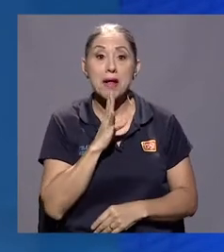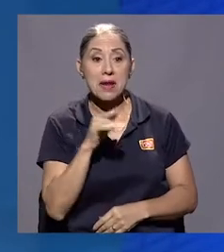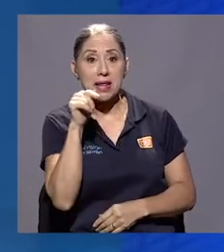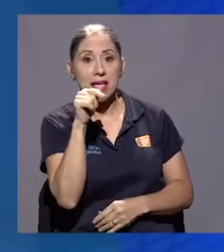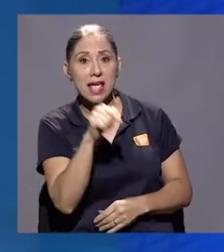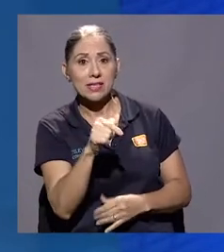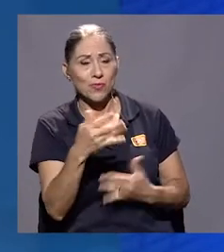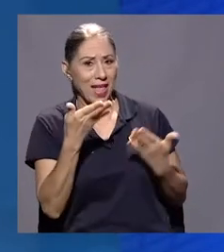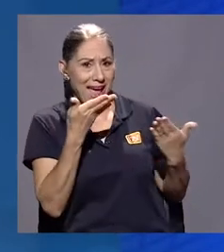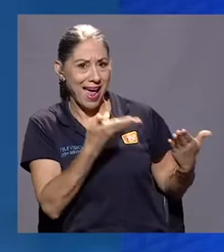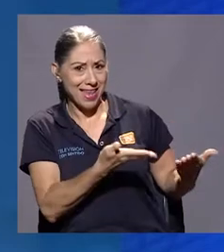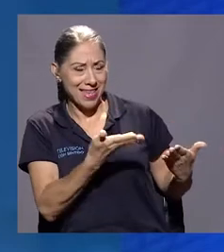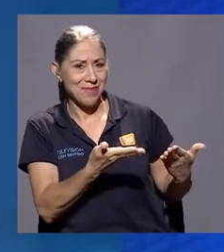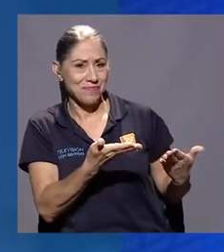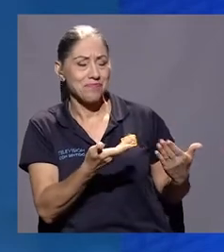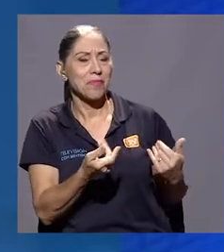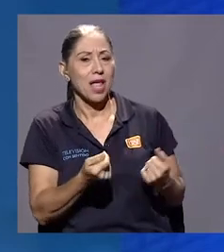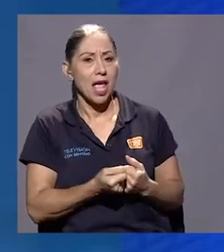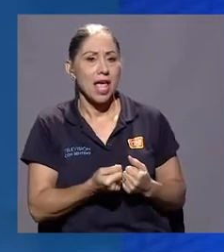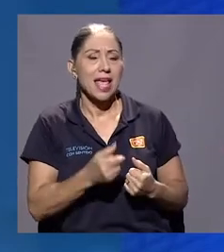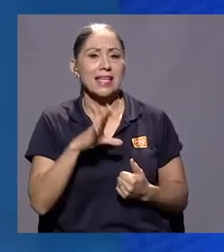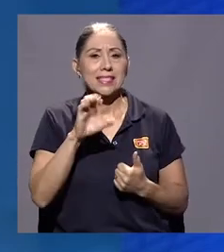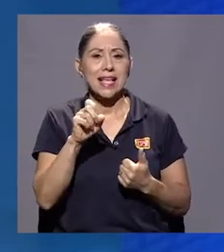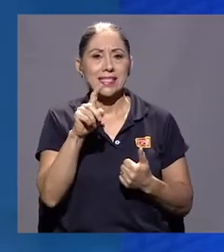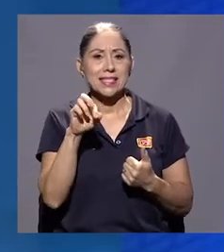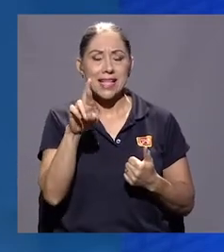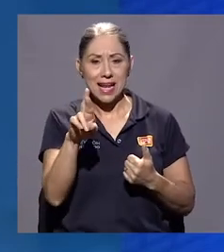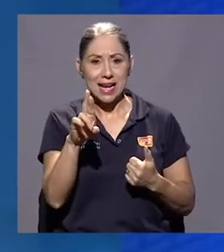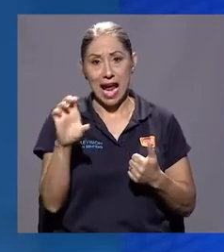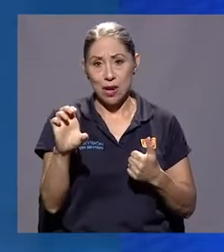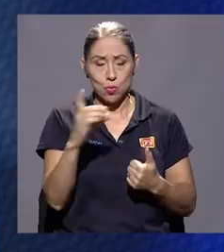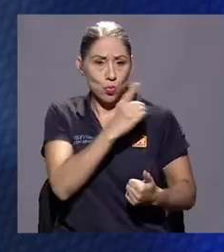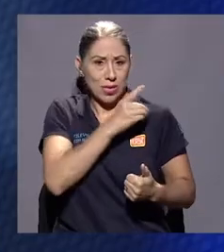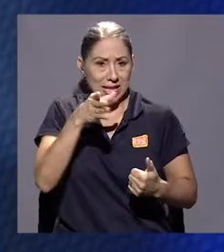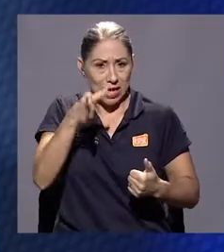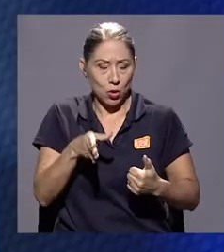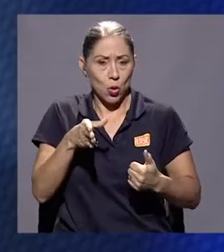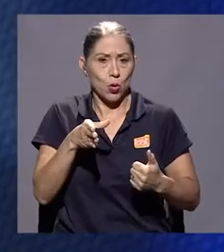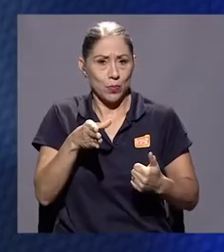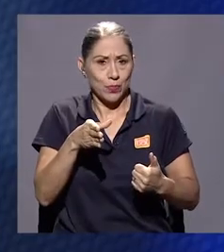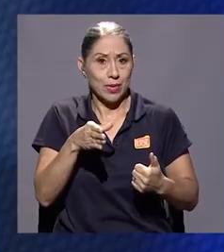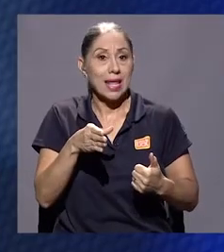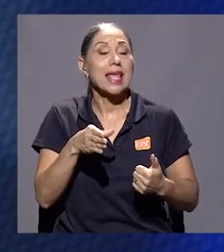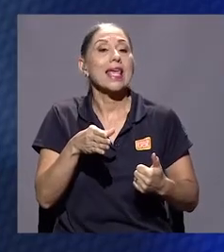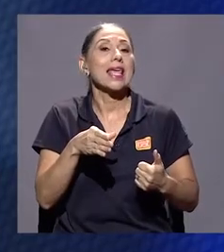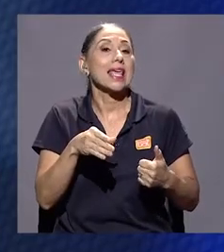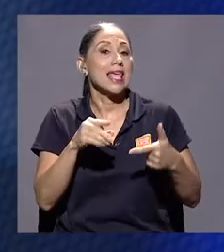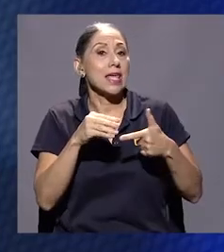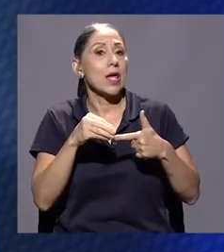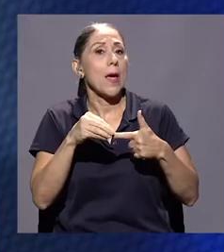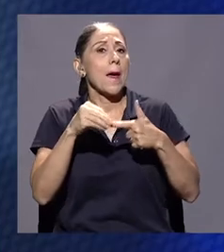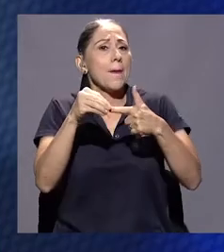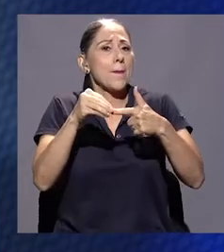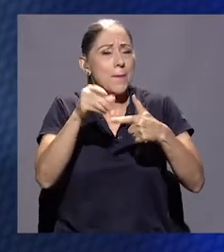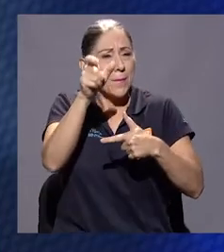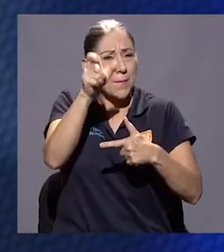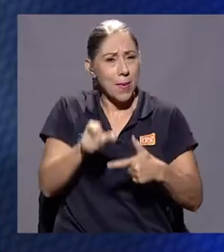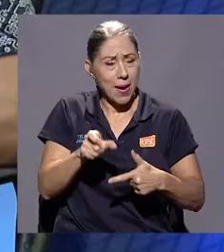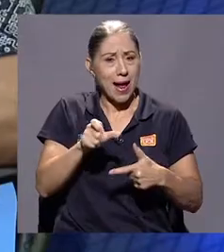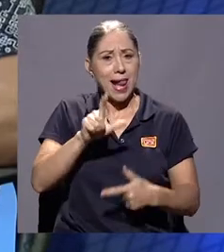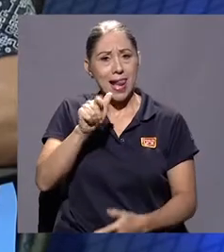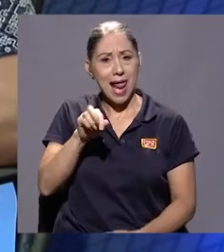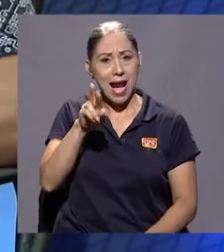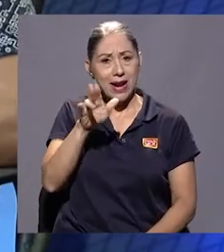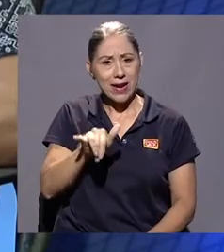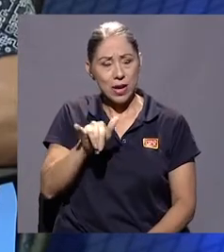nos acompañan aquí en el set César Caro, el director y el protagonista Larry Olivas.